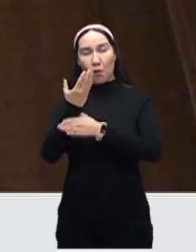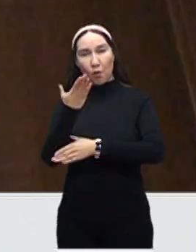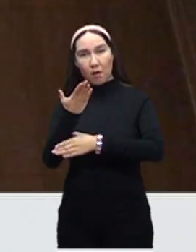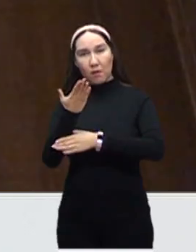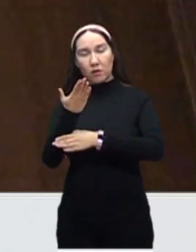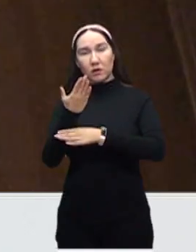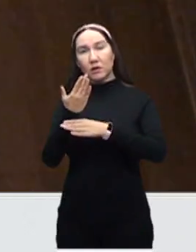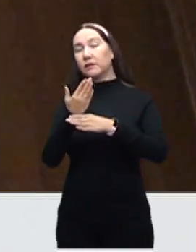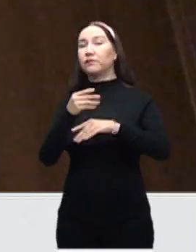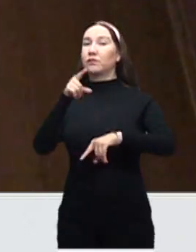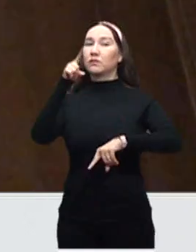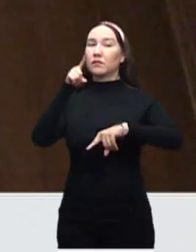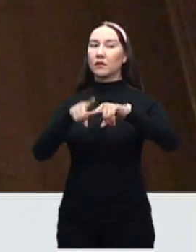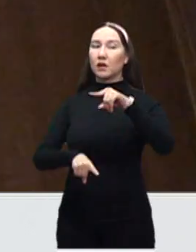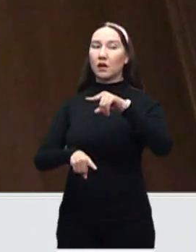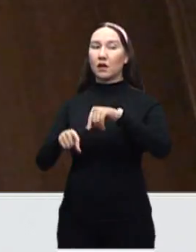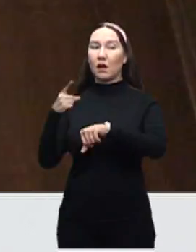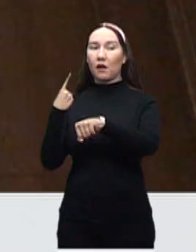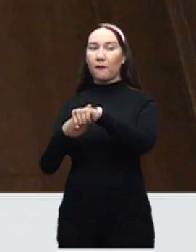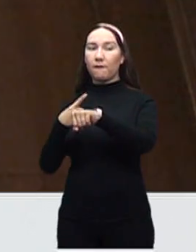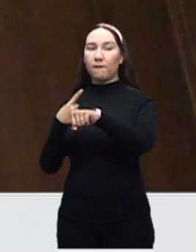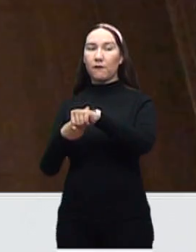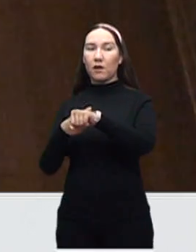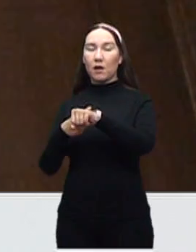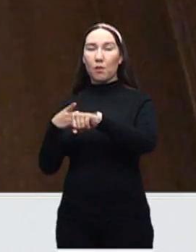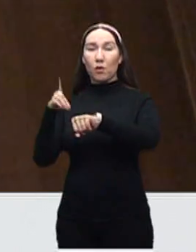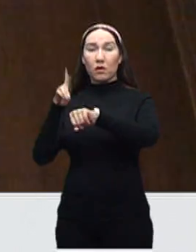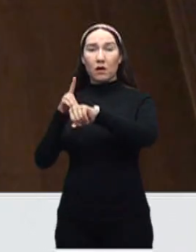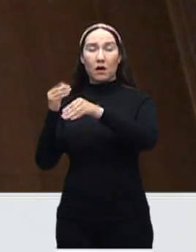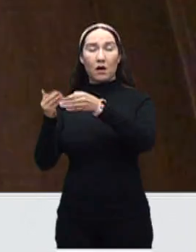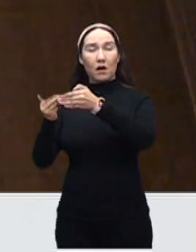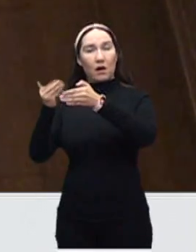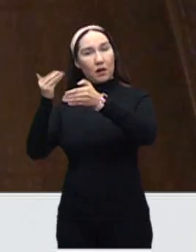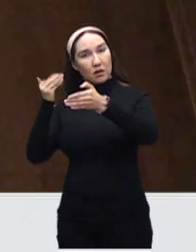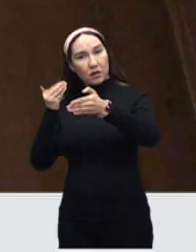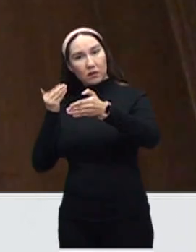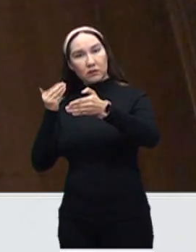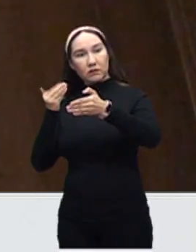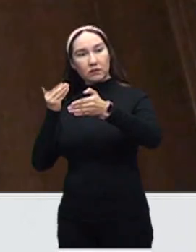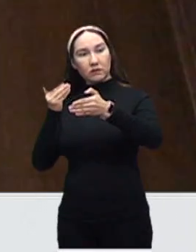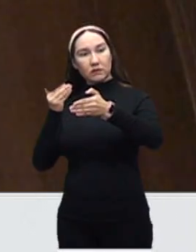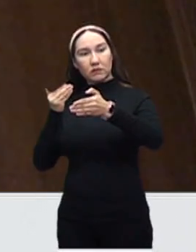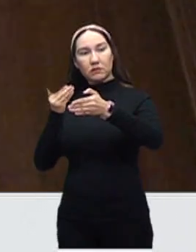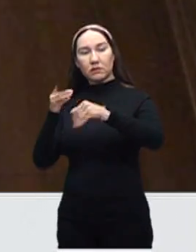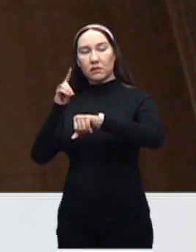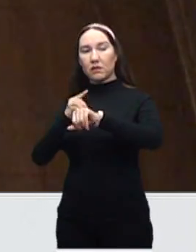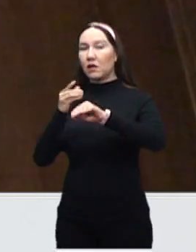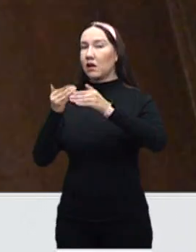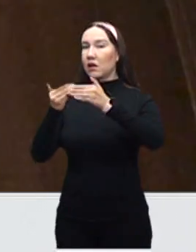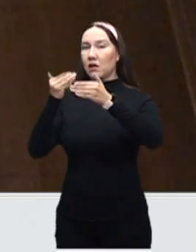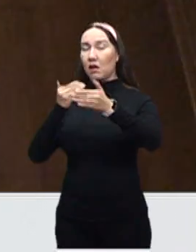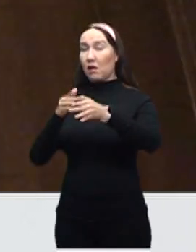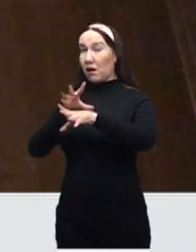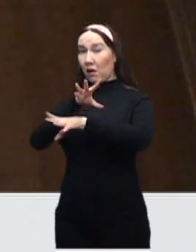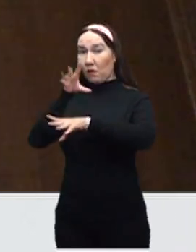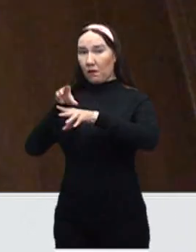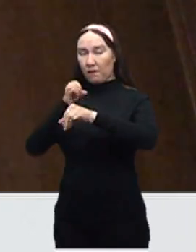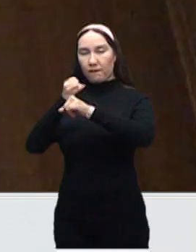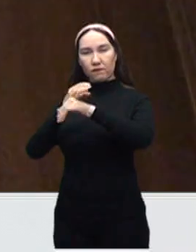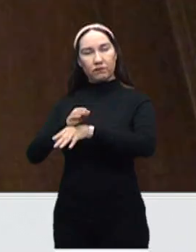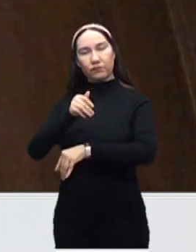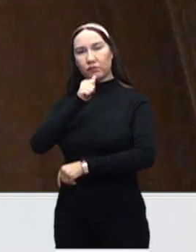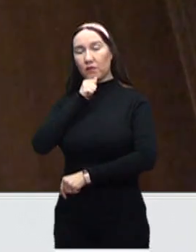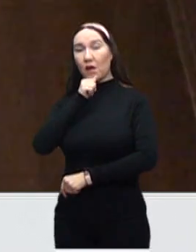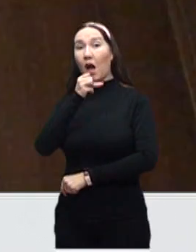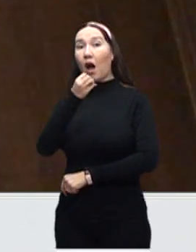últimos días, esto es muy importante, es algo muy técnico, pero los últimos días no refleja toda la información porque hay gente